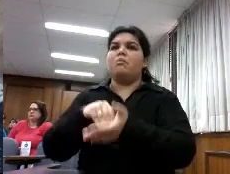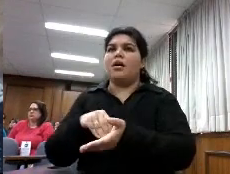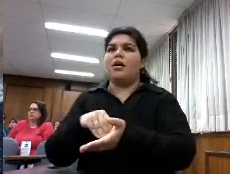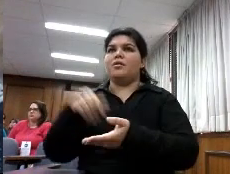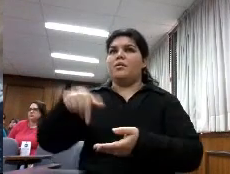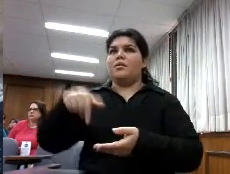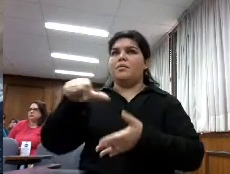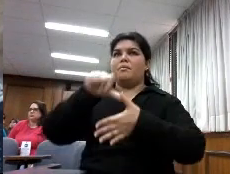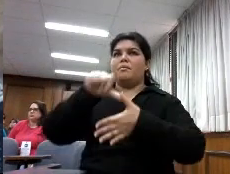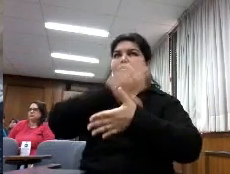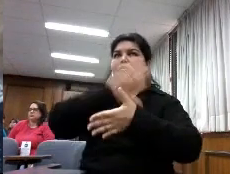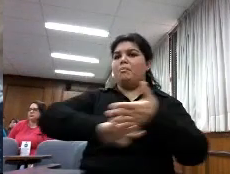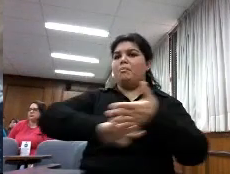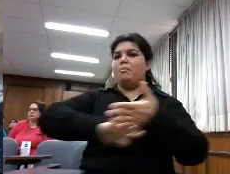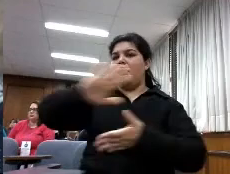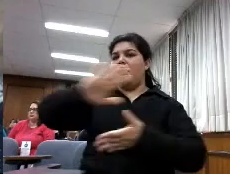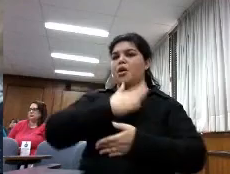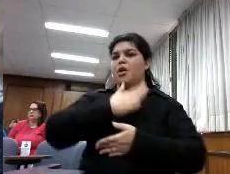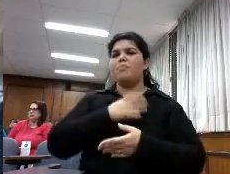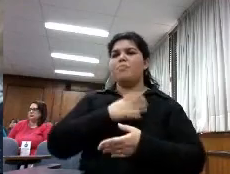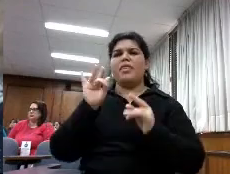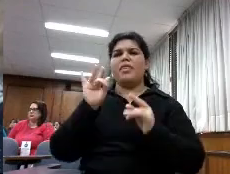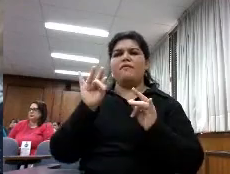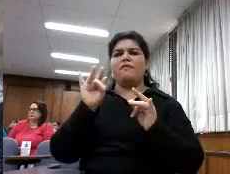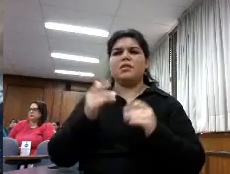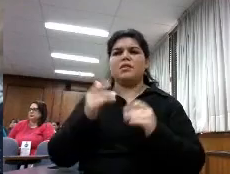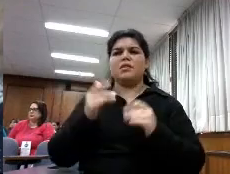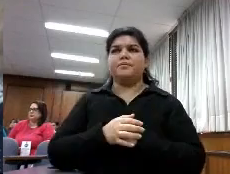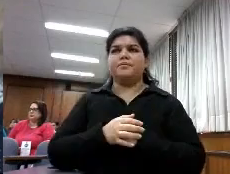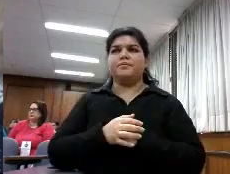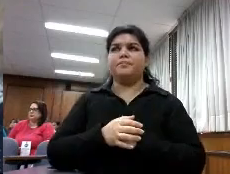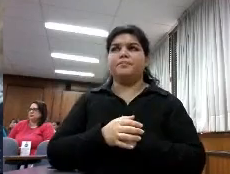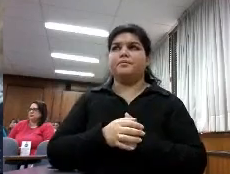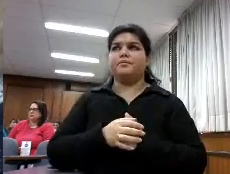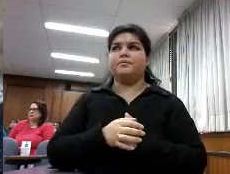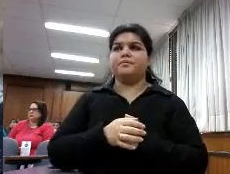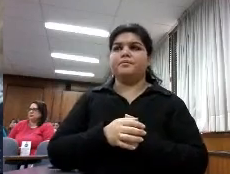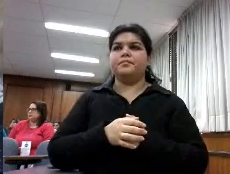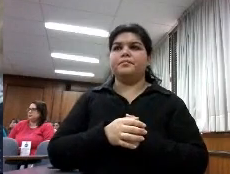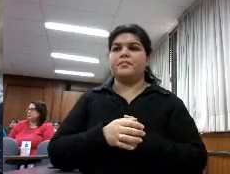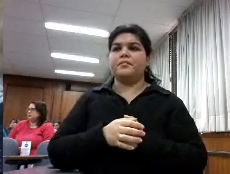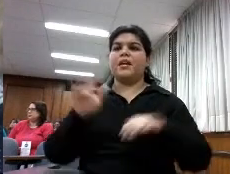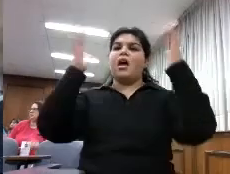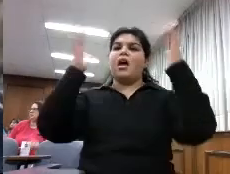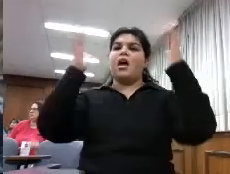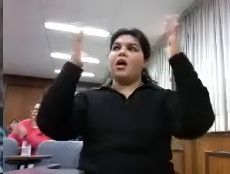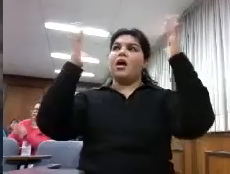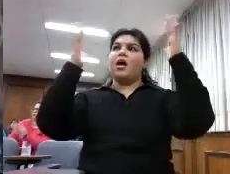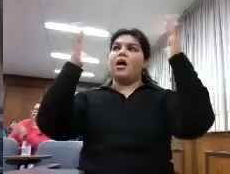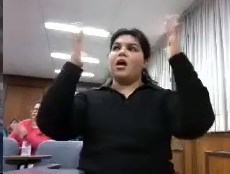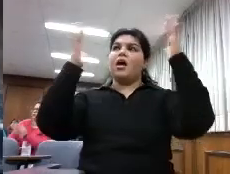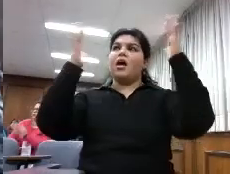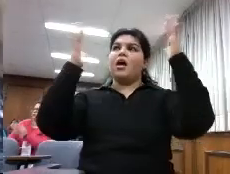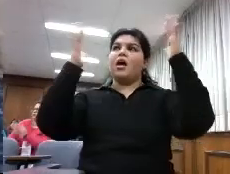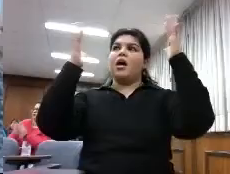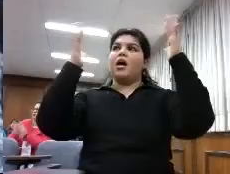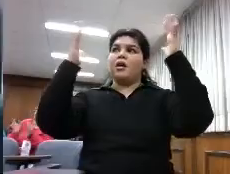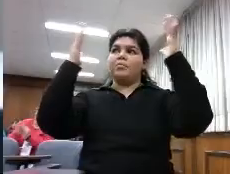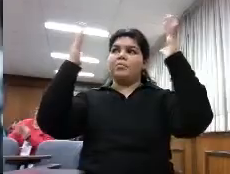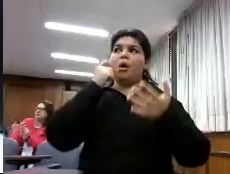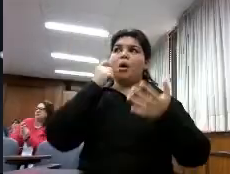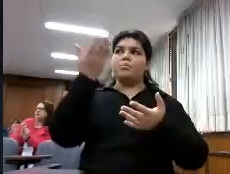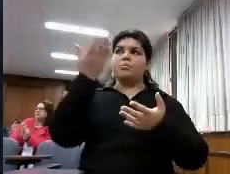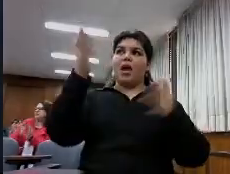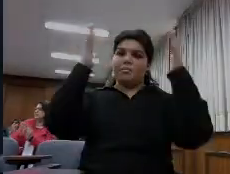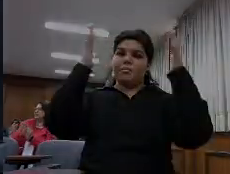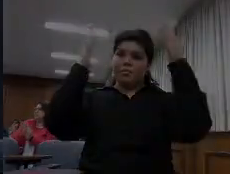nuestros pero bueno se podría haber incluido ¿verdad? Bueno le damos un aplauso de nuevo muy fuerte a Julio muchas gracias gracias